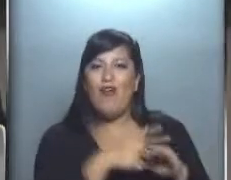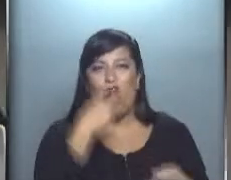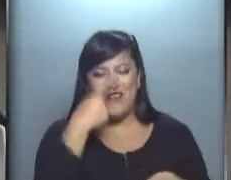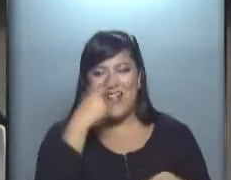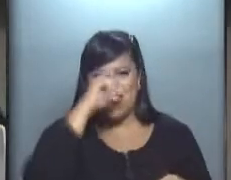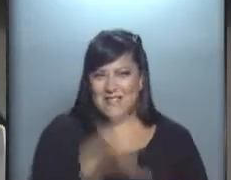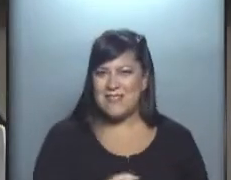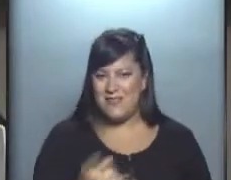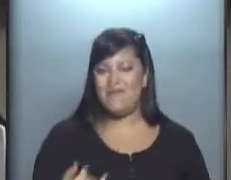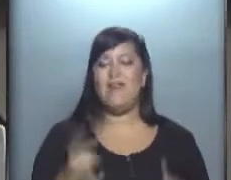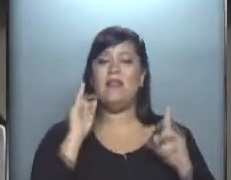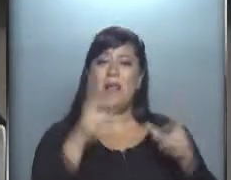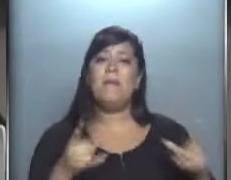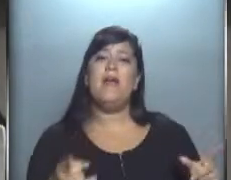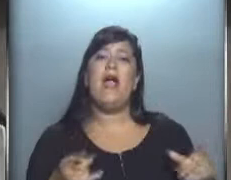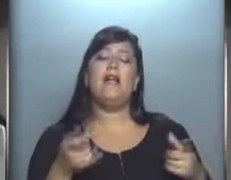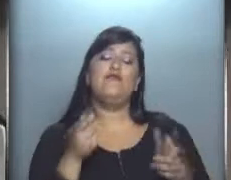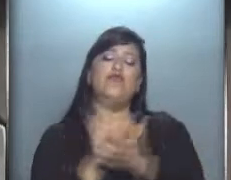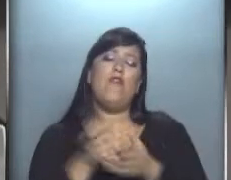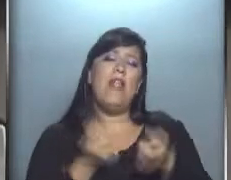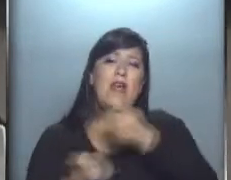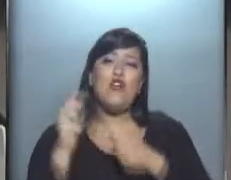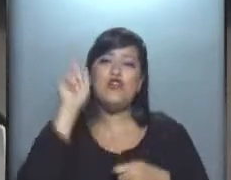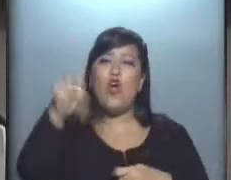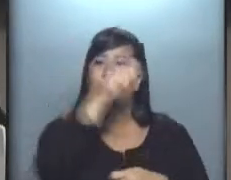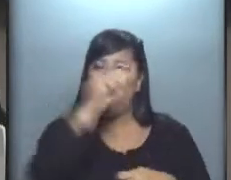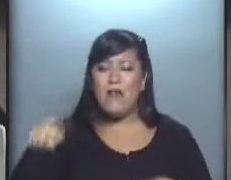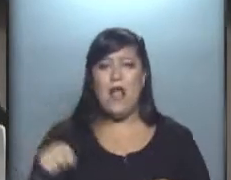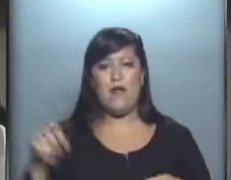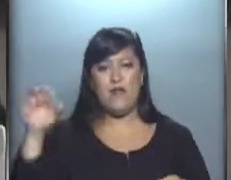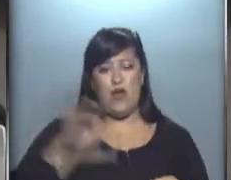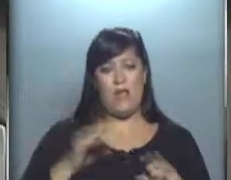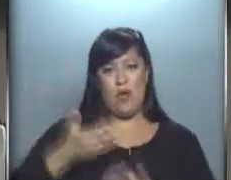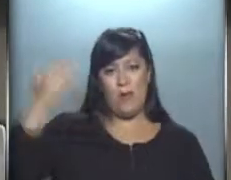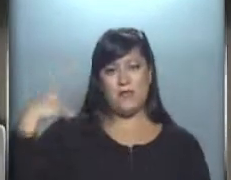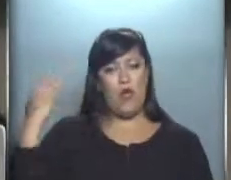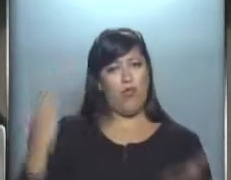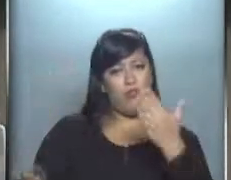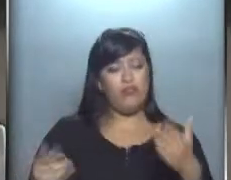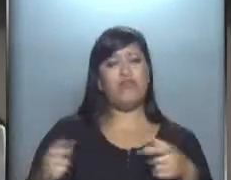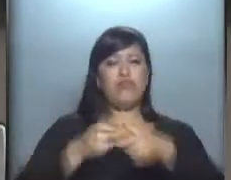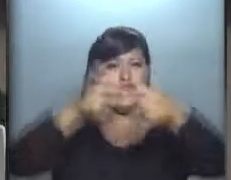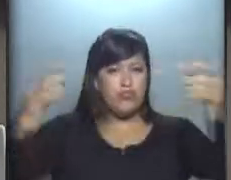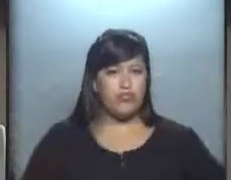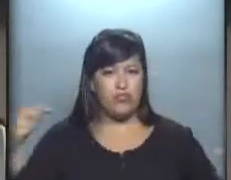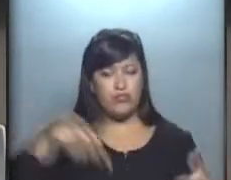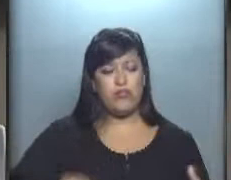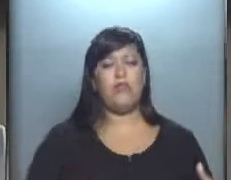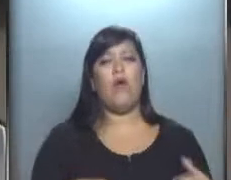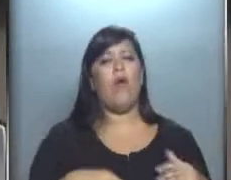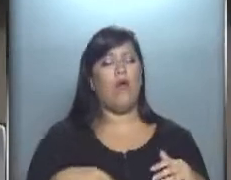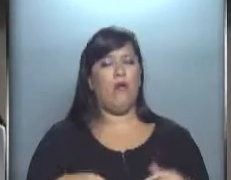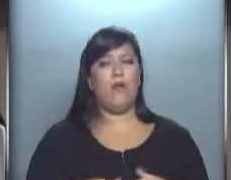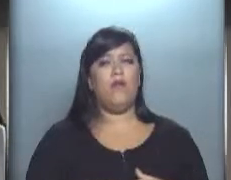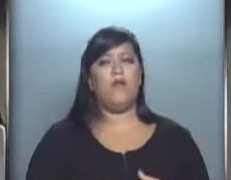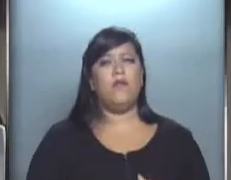en el mercado inmobiliario, más allá de que ya hay una reactivación con respecto al año pasado, estamos hablando de una reactivación contra un piso demasiado bajo,